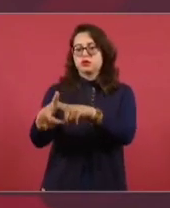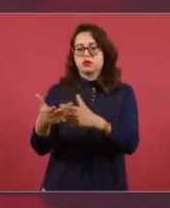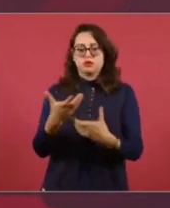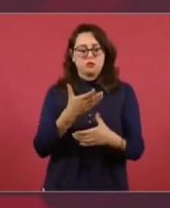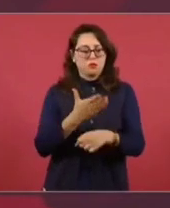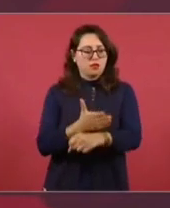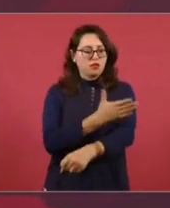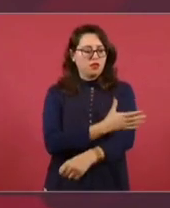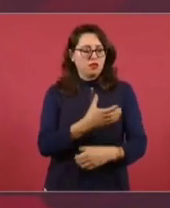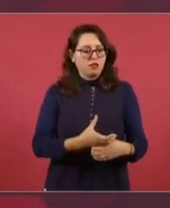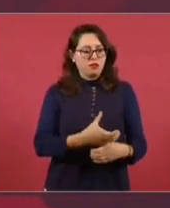bastón. Gracias.